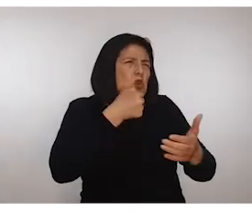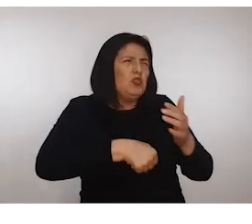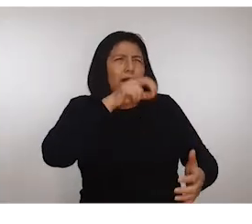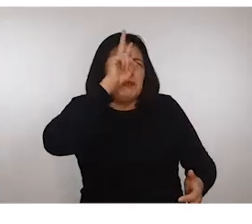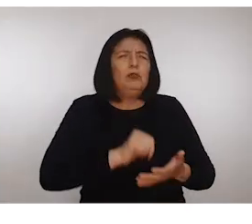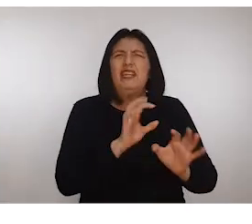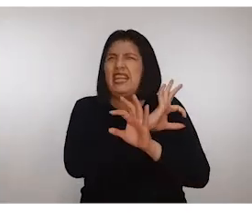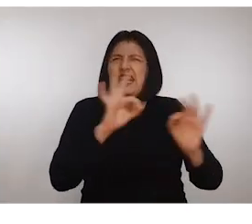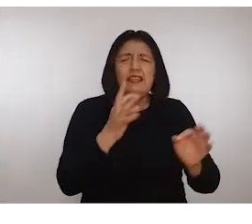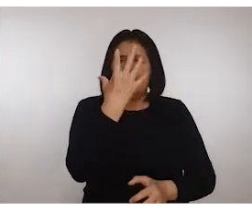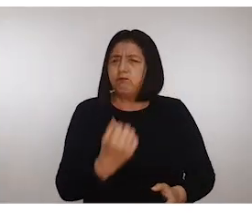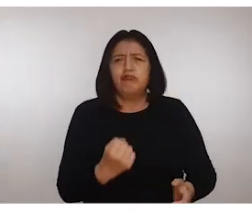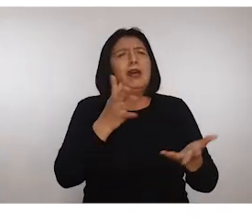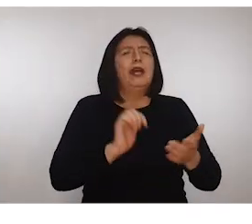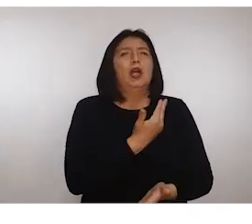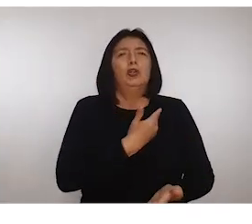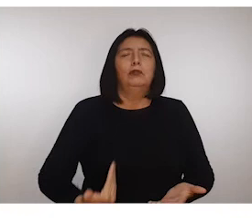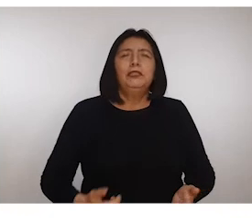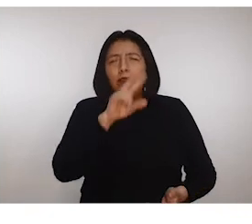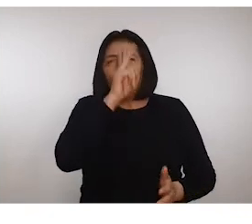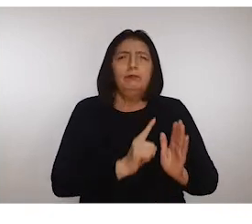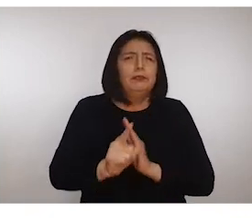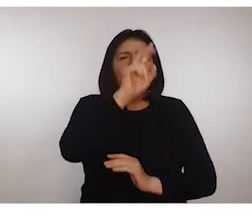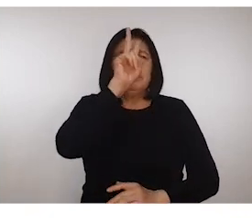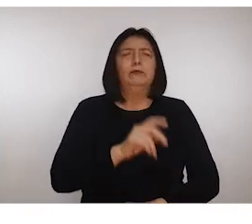Lucha Perú, no hay nada que nos detenga. Gobierno del Perú, el Perú primero.